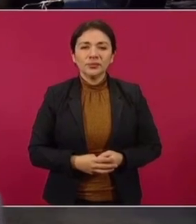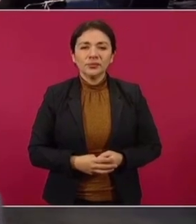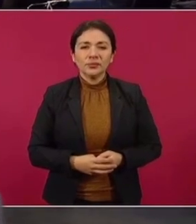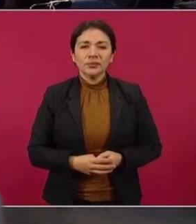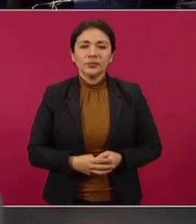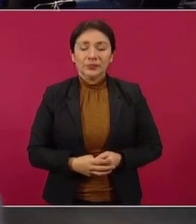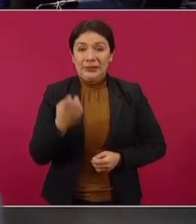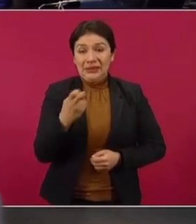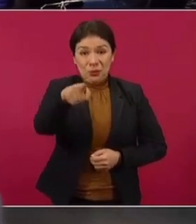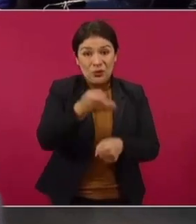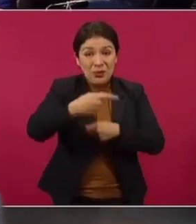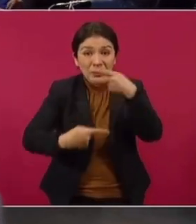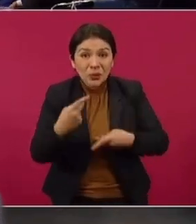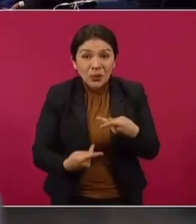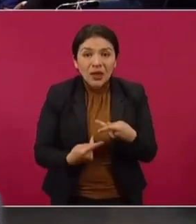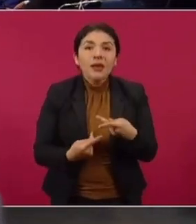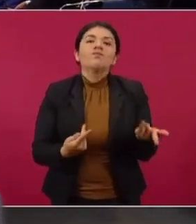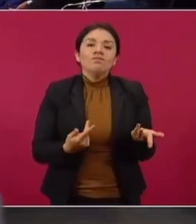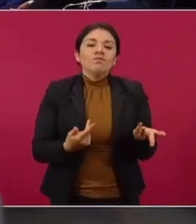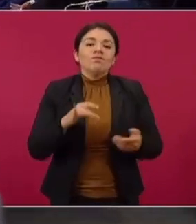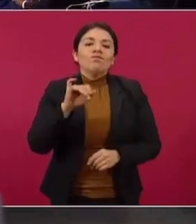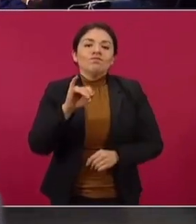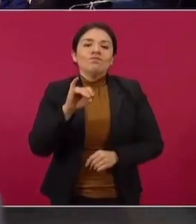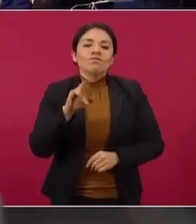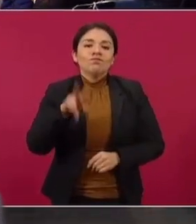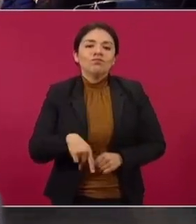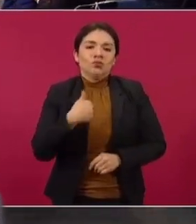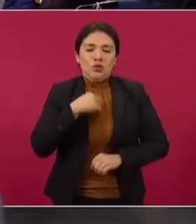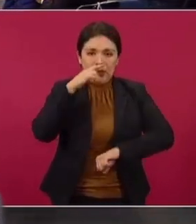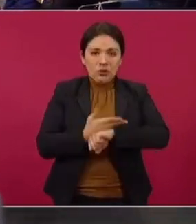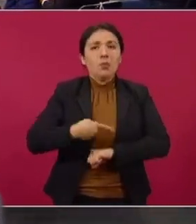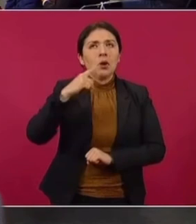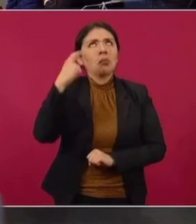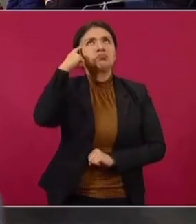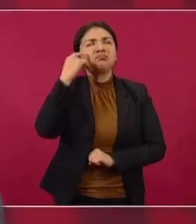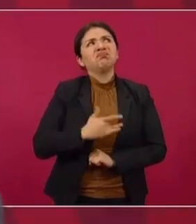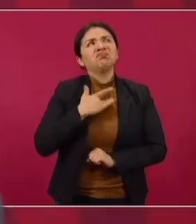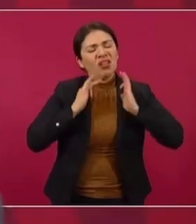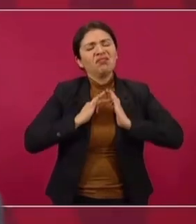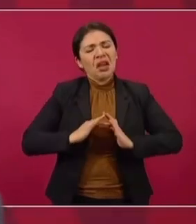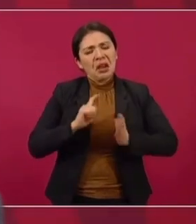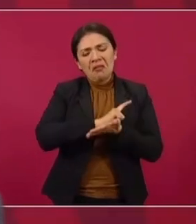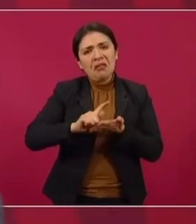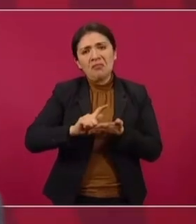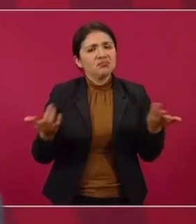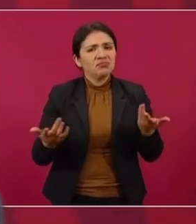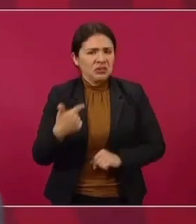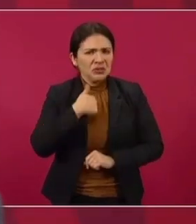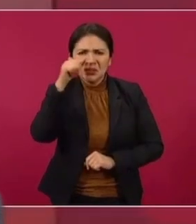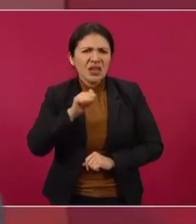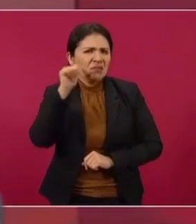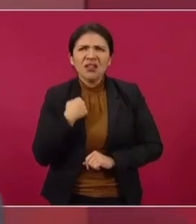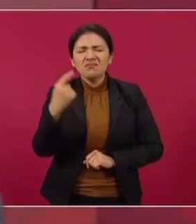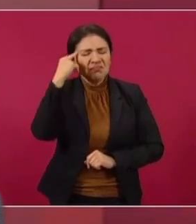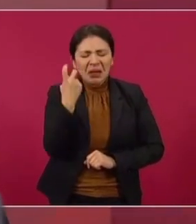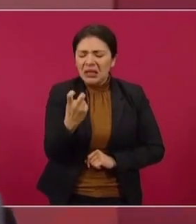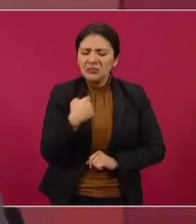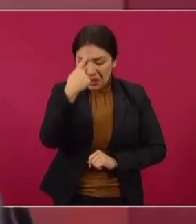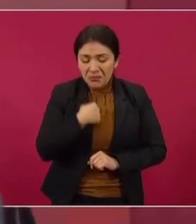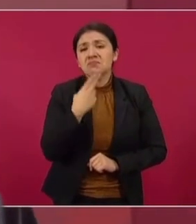Entonces, para tu pregunta, pues sí soy responsable, nada más que tengo mi conciencia tranquila. A siempre me ha ayudado eso,